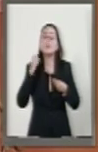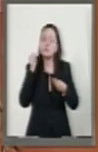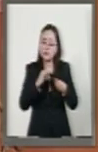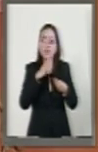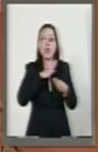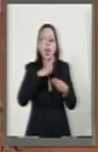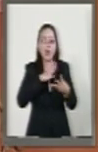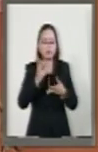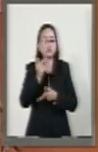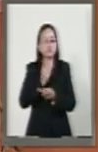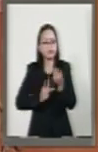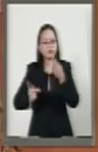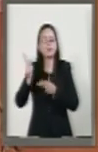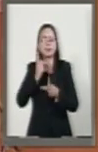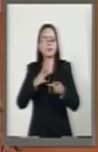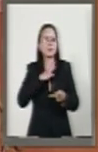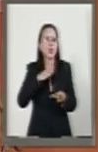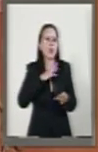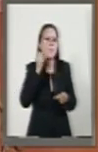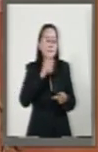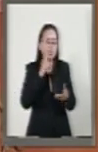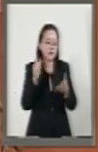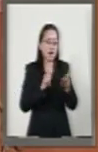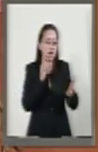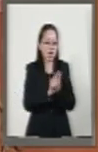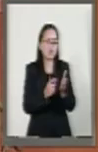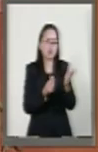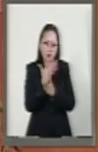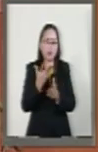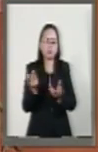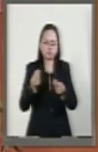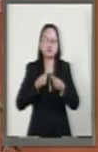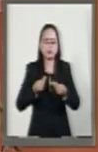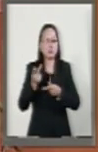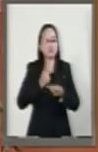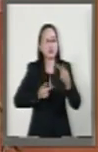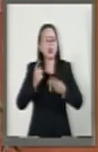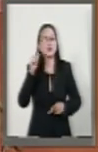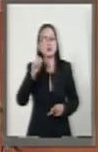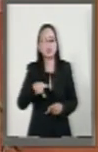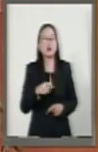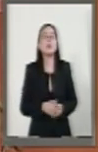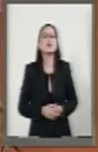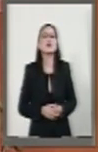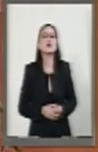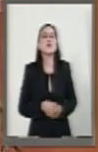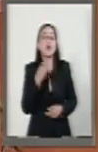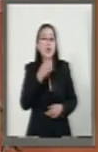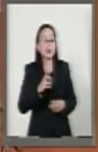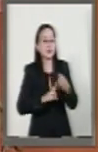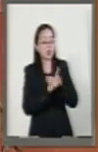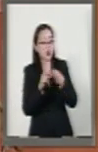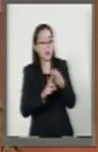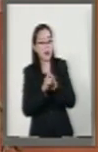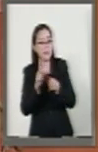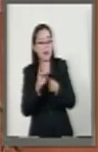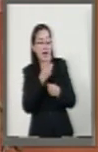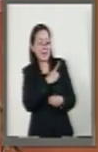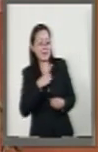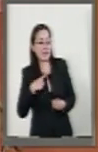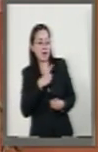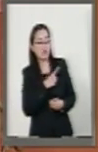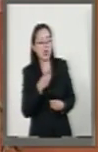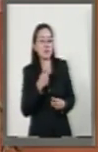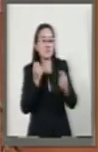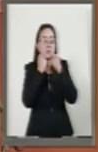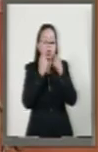a financiar por parte de esta nueva ley. Y el gran problema que existe con esta deuda es que efectivamente no importa